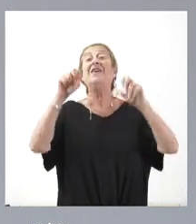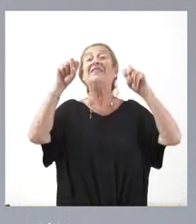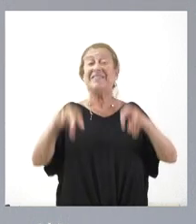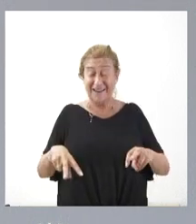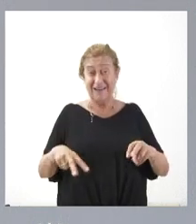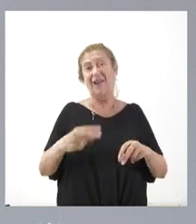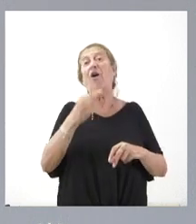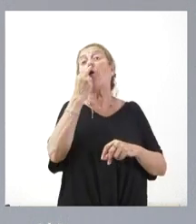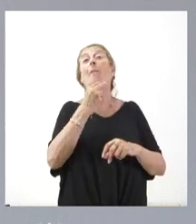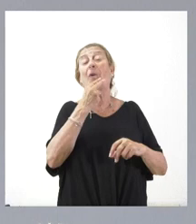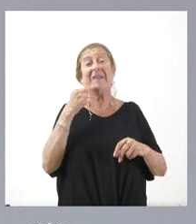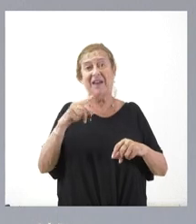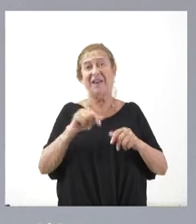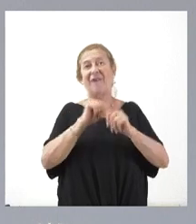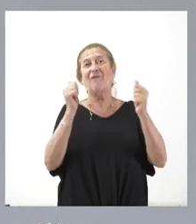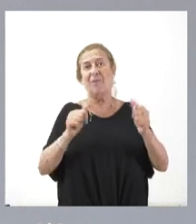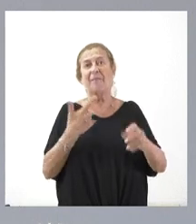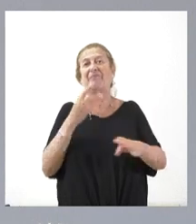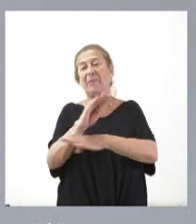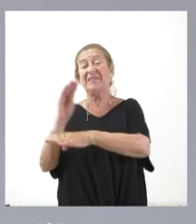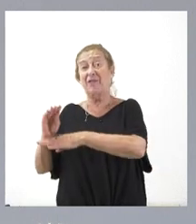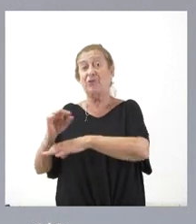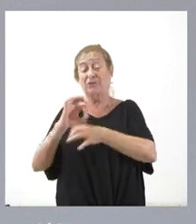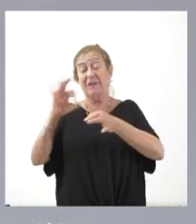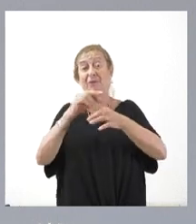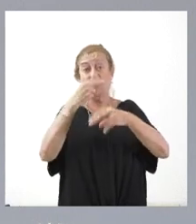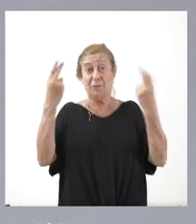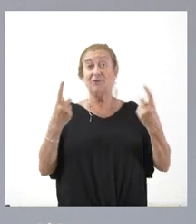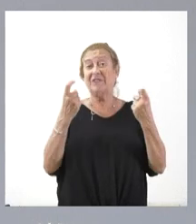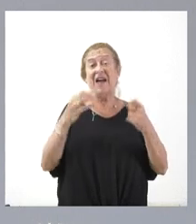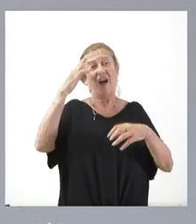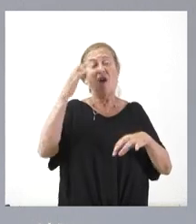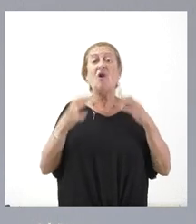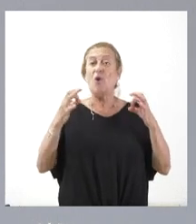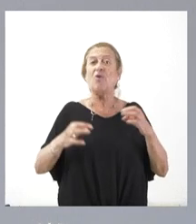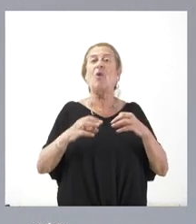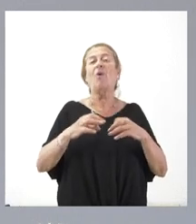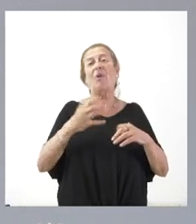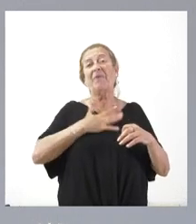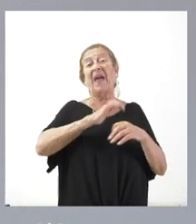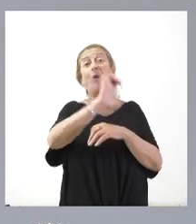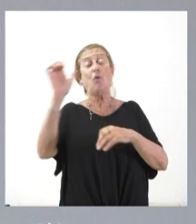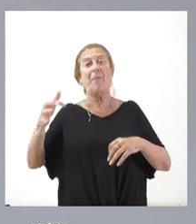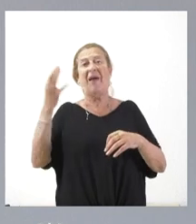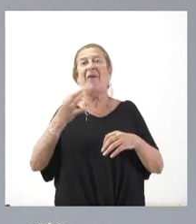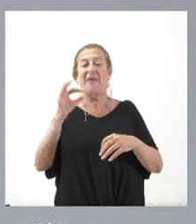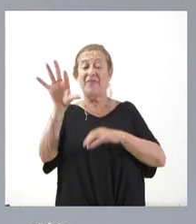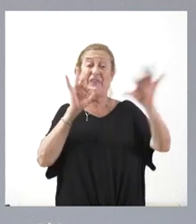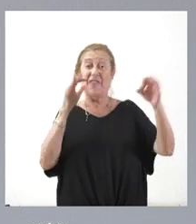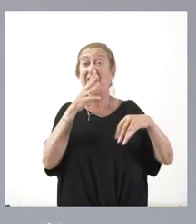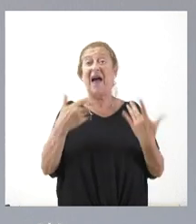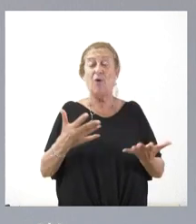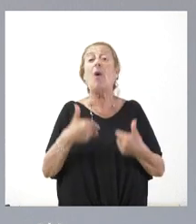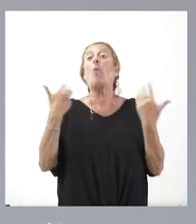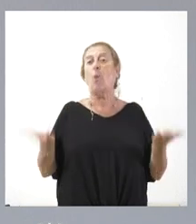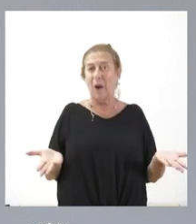de esta forma la prestación de los servicios públicos esenciales. Lógicamente, la Unión Europea tendrá que definir ahora cuáles